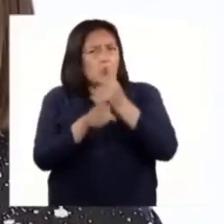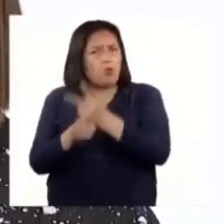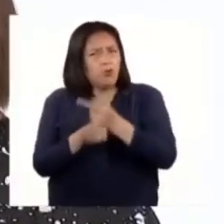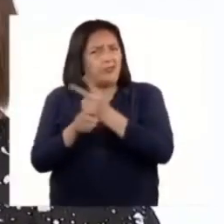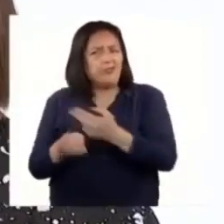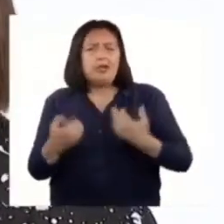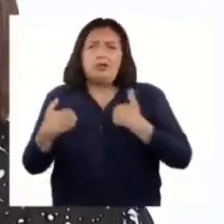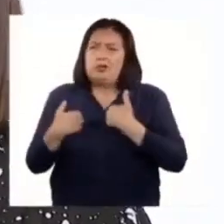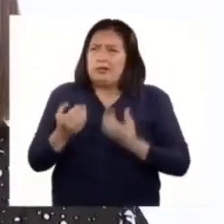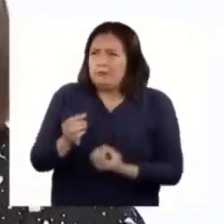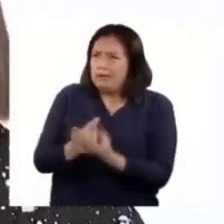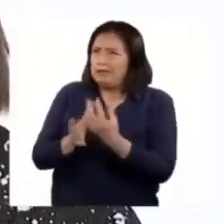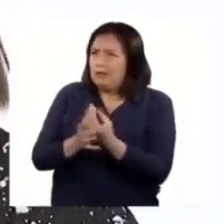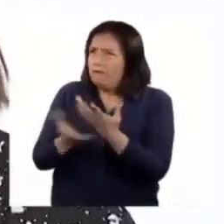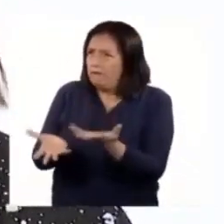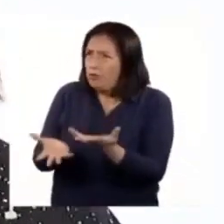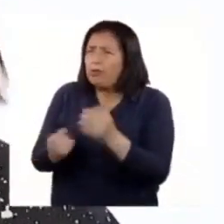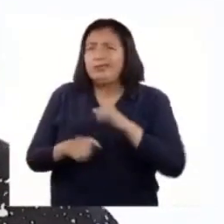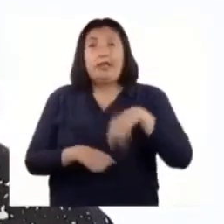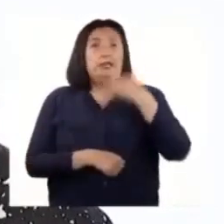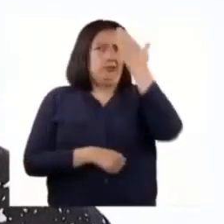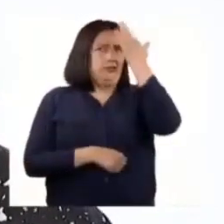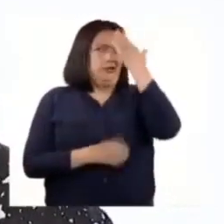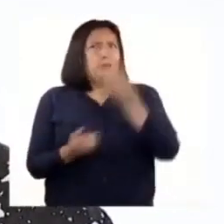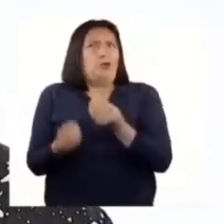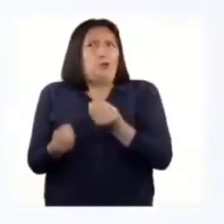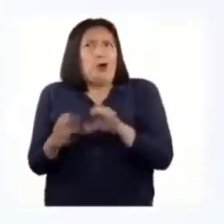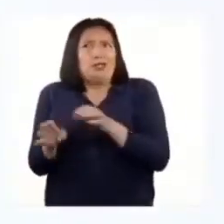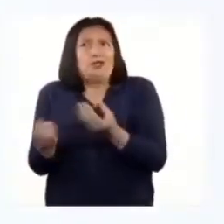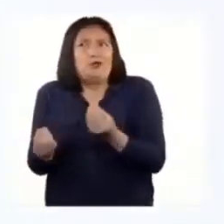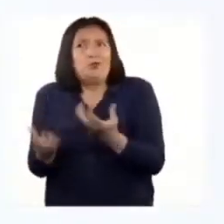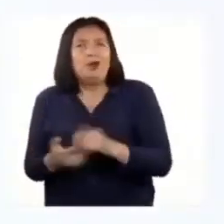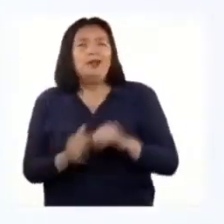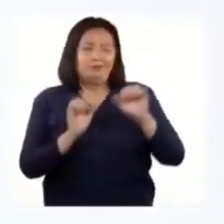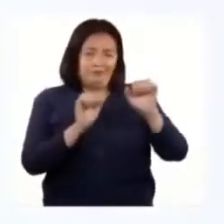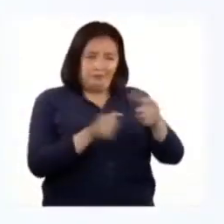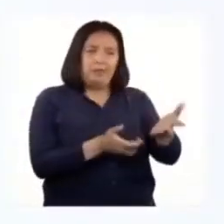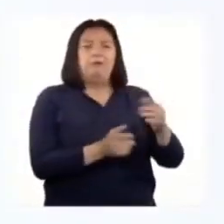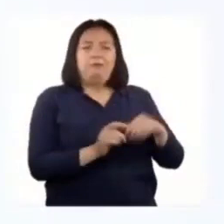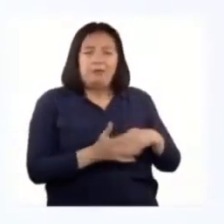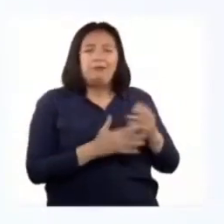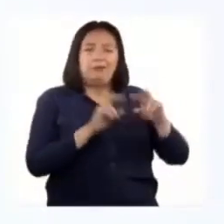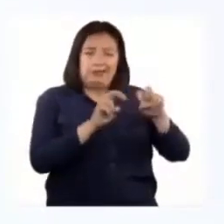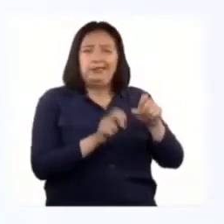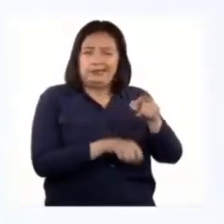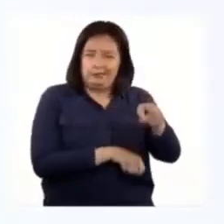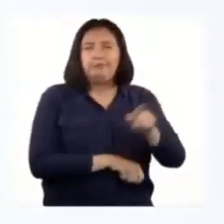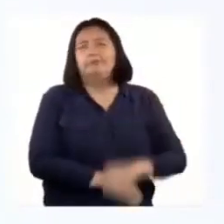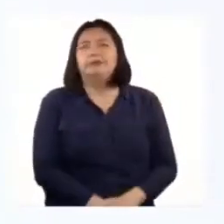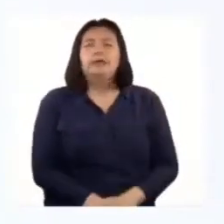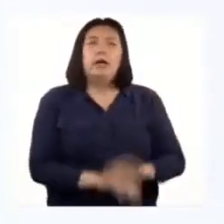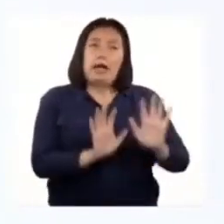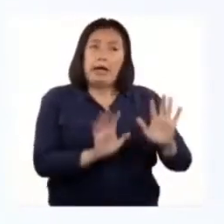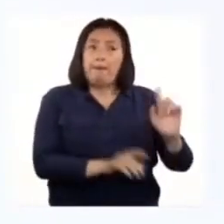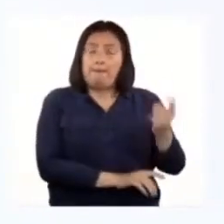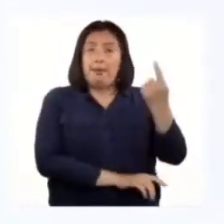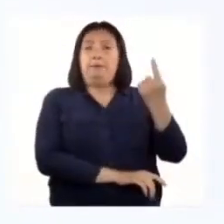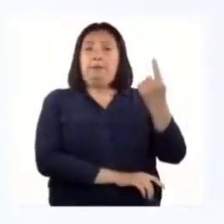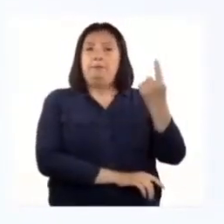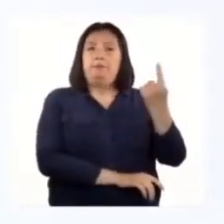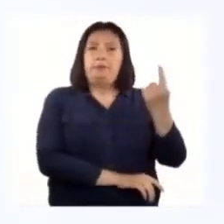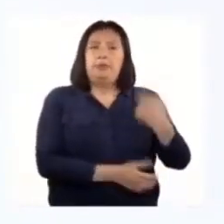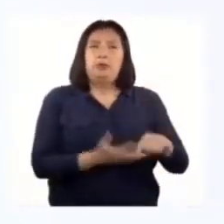de nuestra flor y fauna. Ya quiero saber todo lo que hacen y cómo lo hacen. ¡Hacia eso vamos, Patricia! Pero primero,